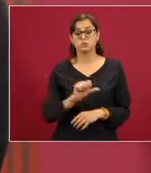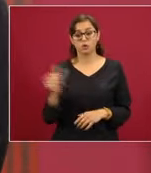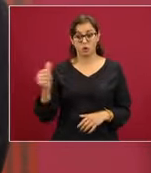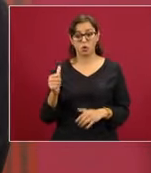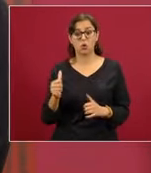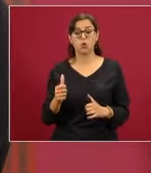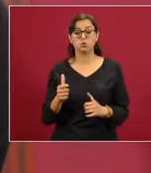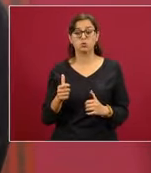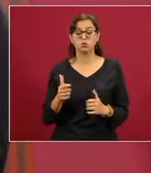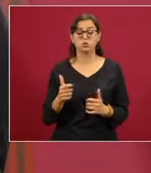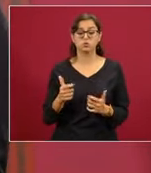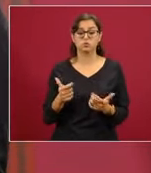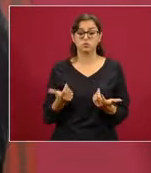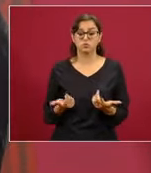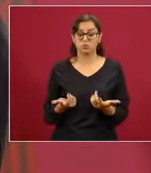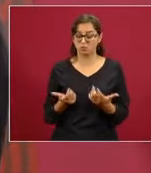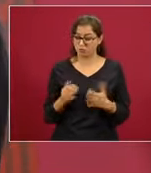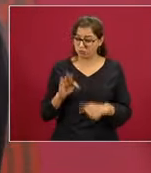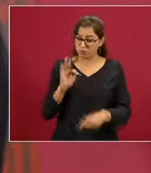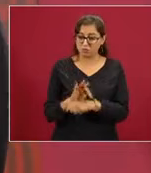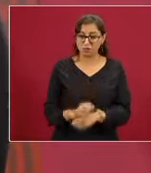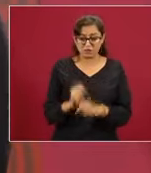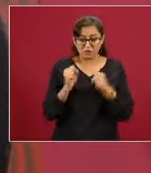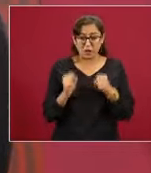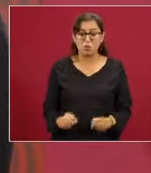que no había antes. Entonces,